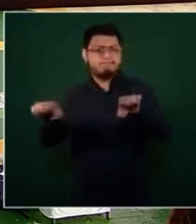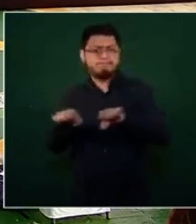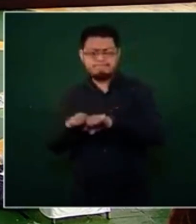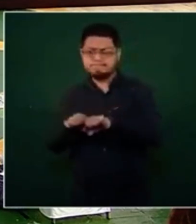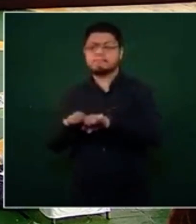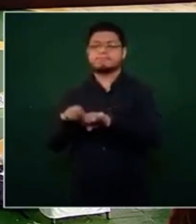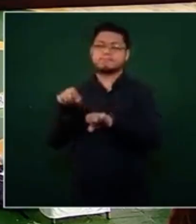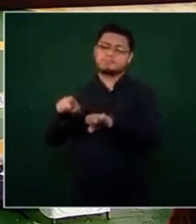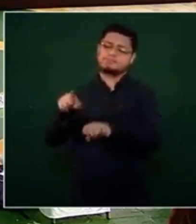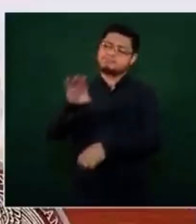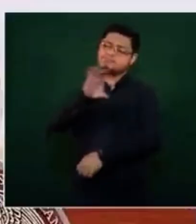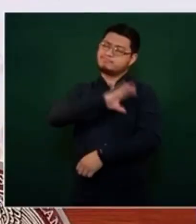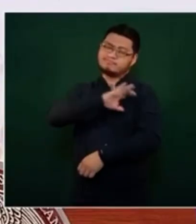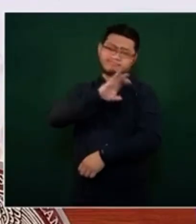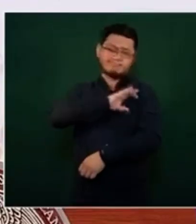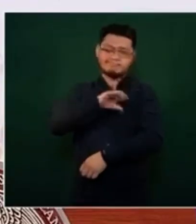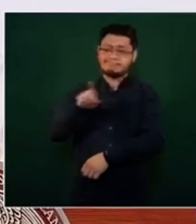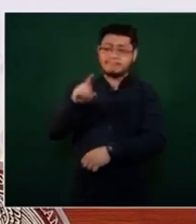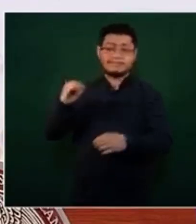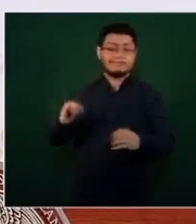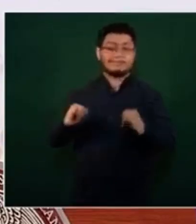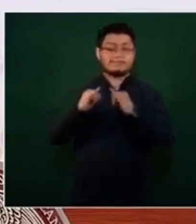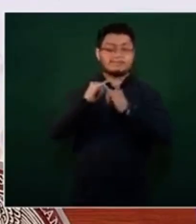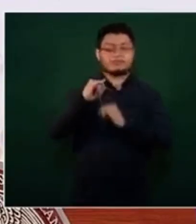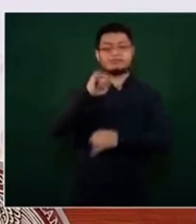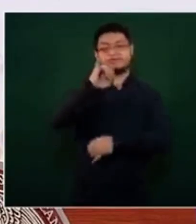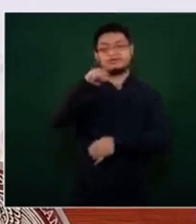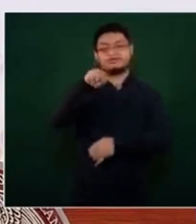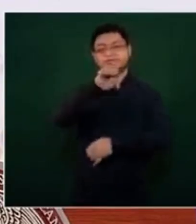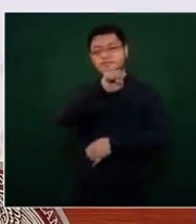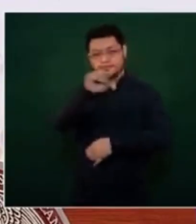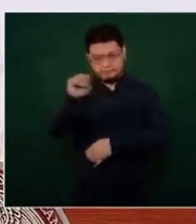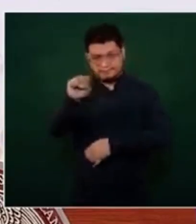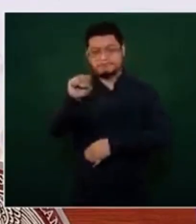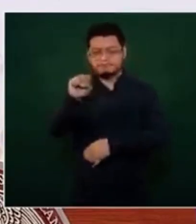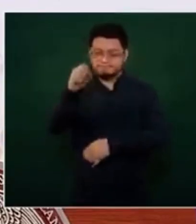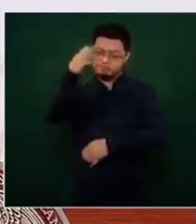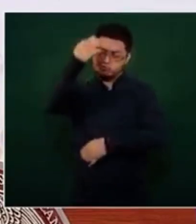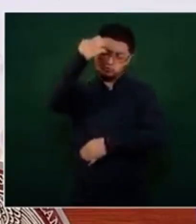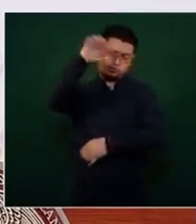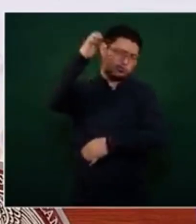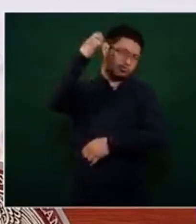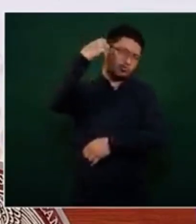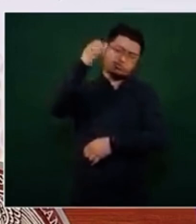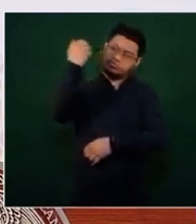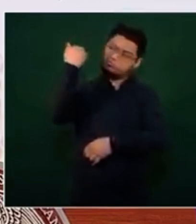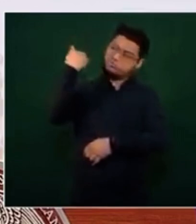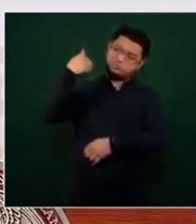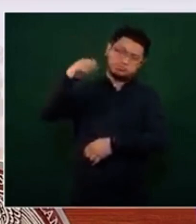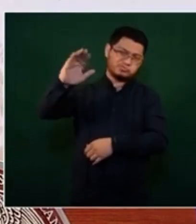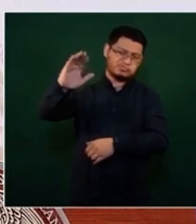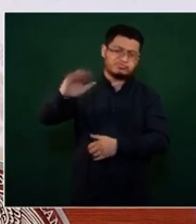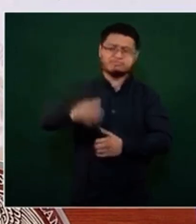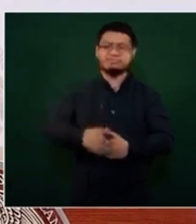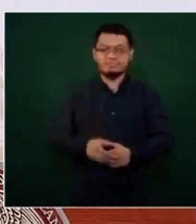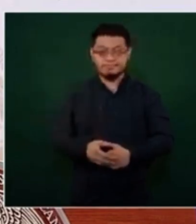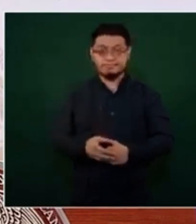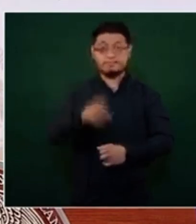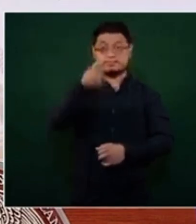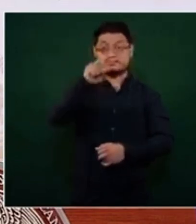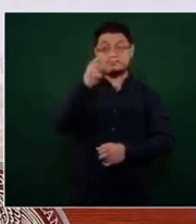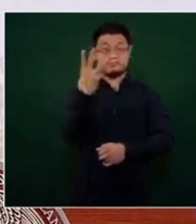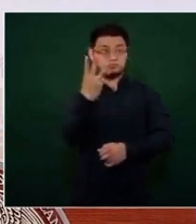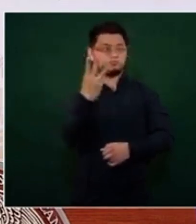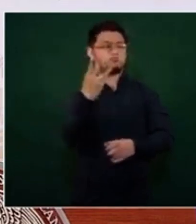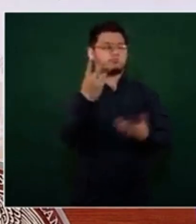nuestro muy querido Instituto Mexicano del Seguro Social, con toda su experiencia. Los 32 delegados del Bienestar y, desde luego,